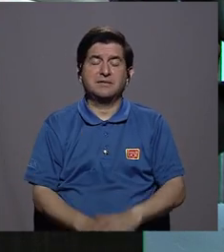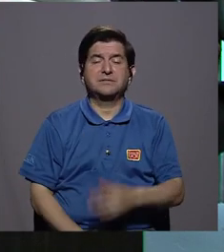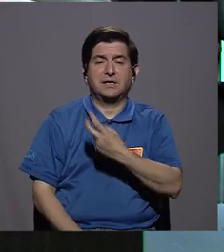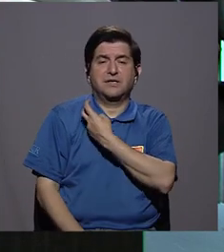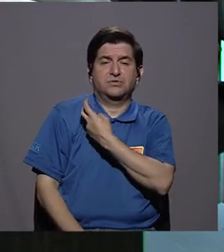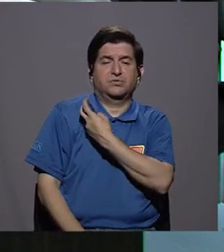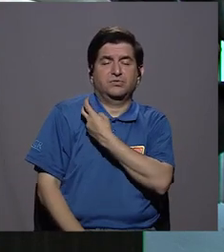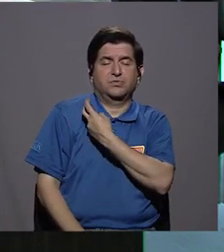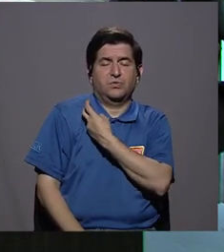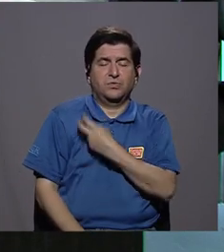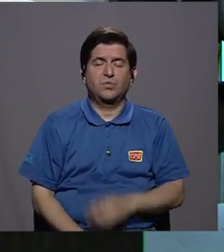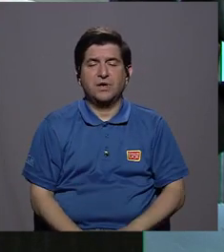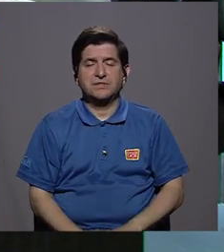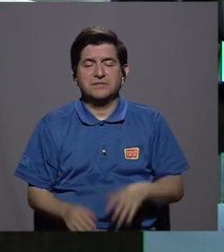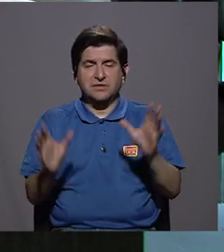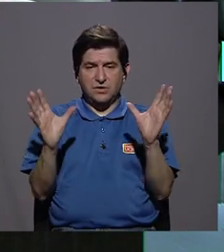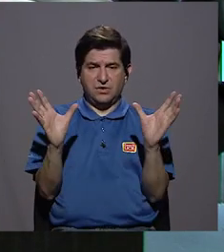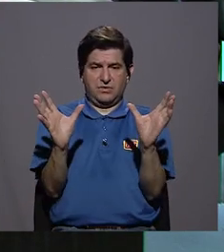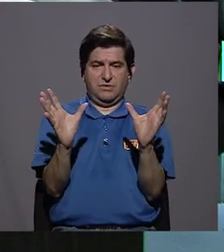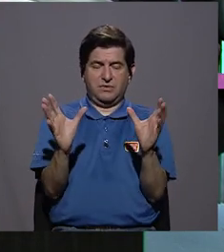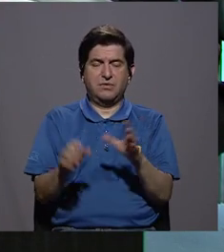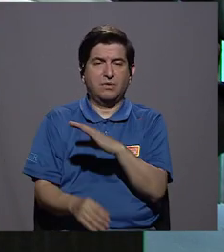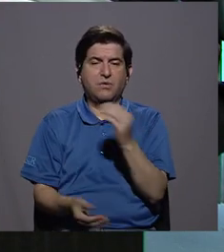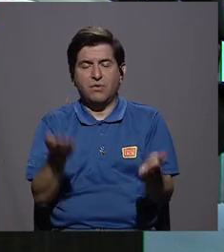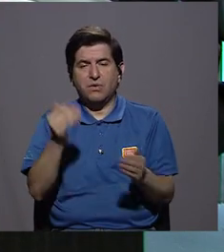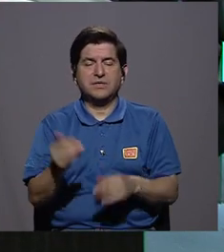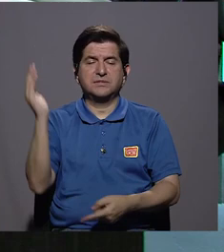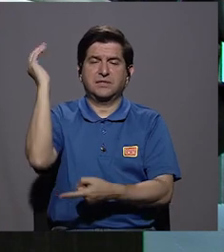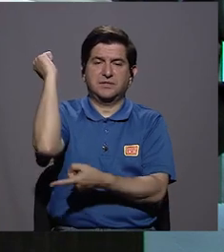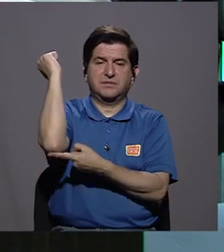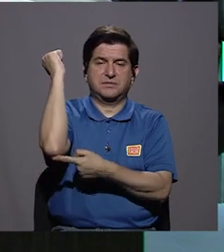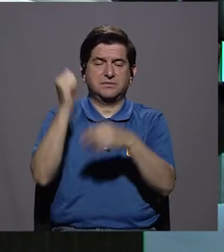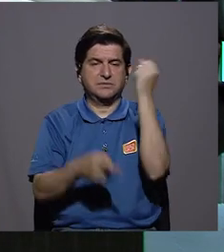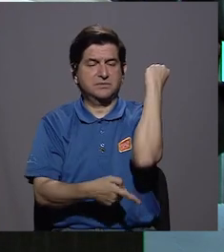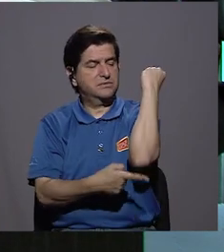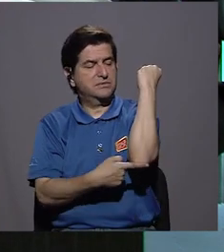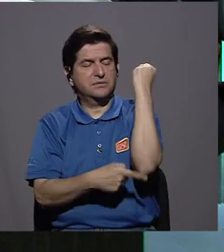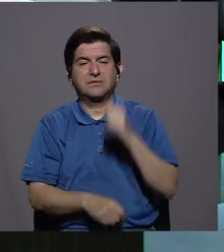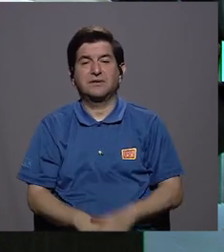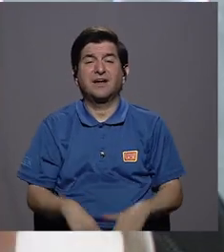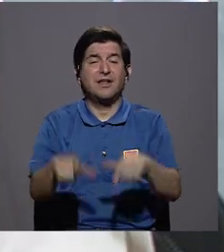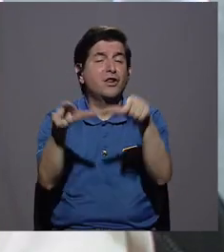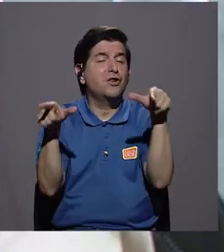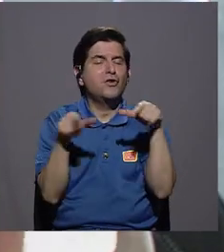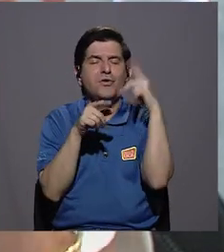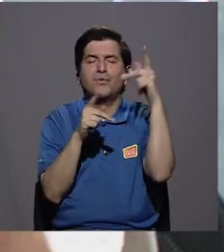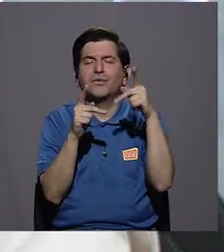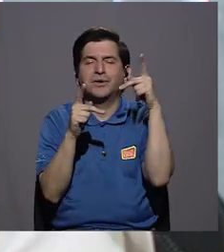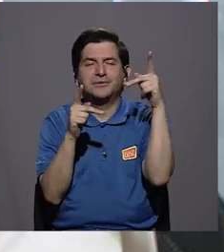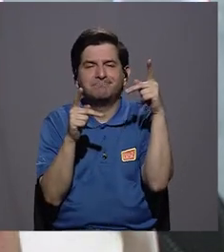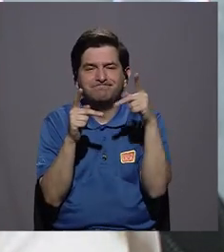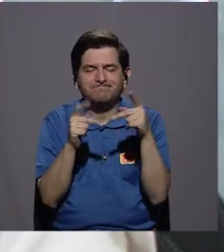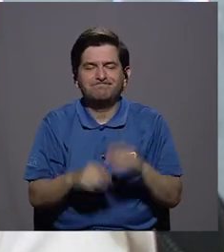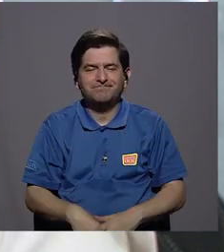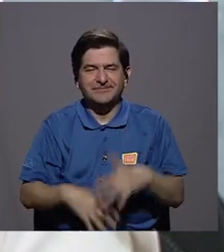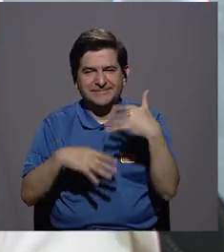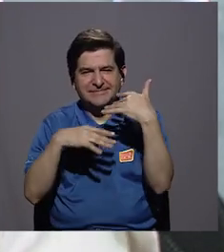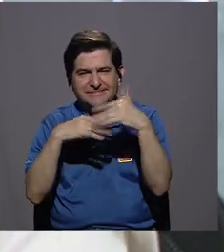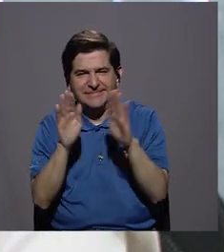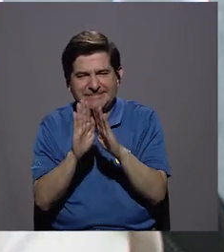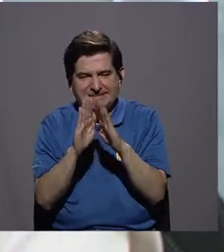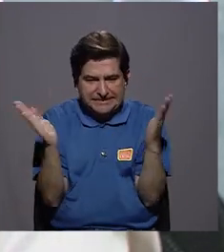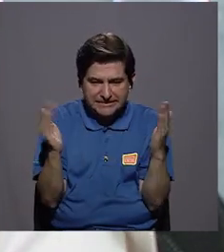de la colita o de las caderas o de los codos, es un lugar propicio para que se ulcere.